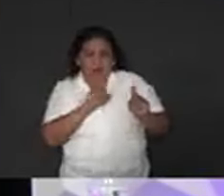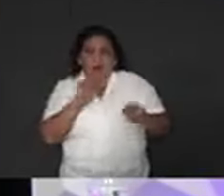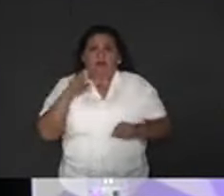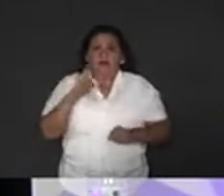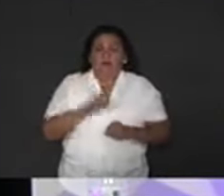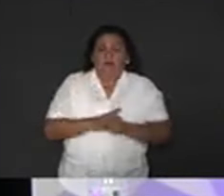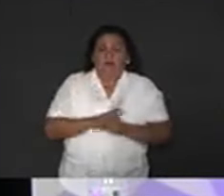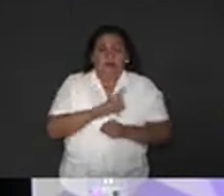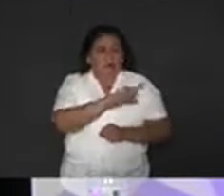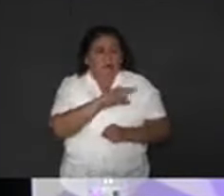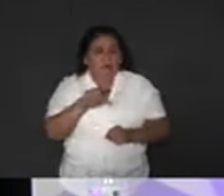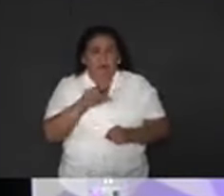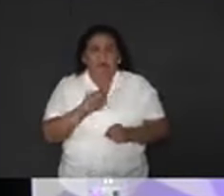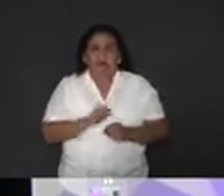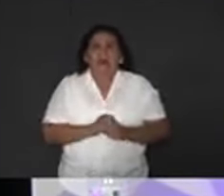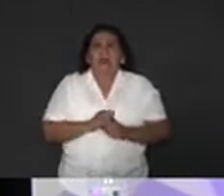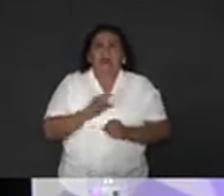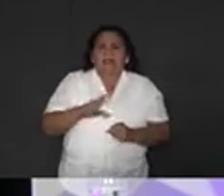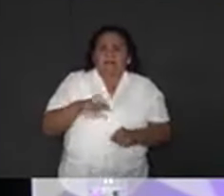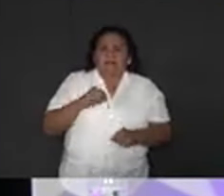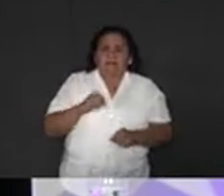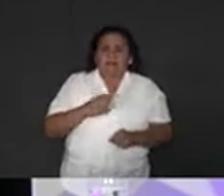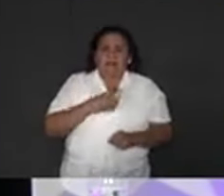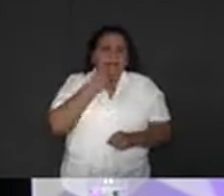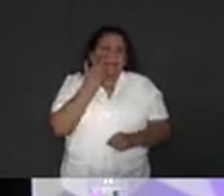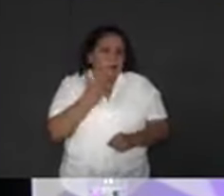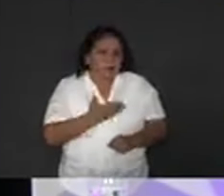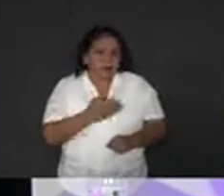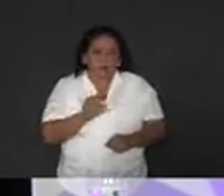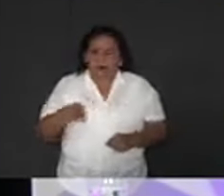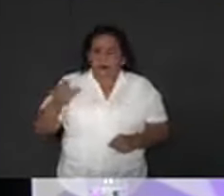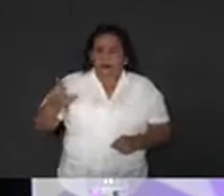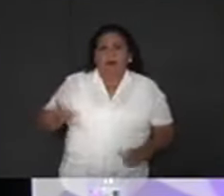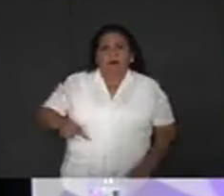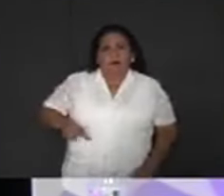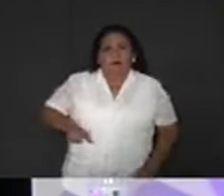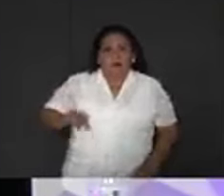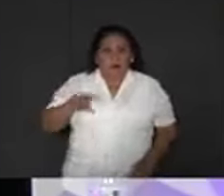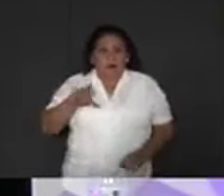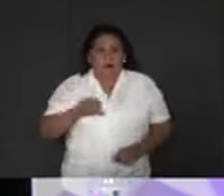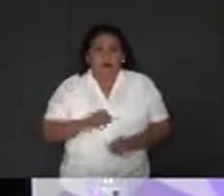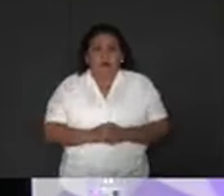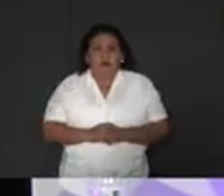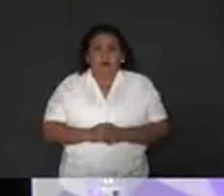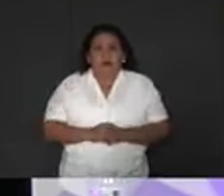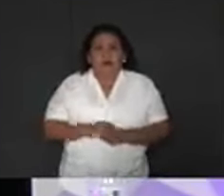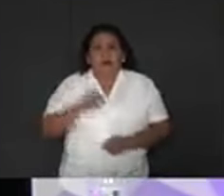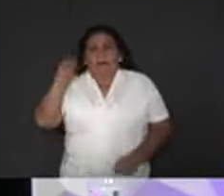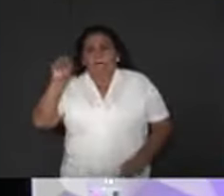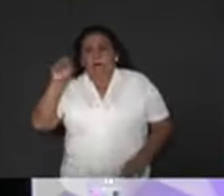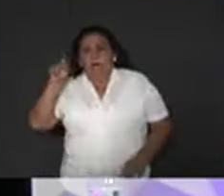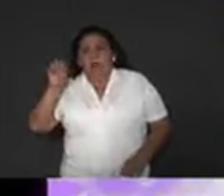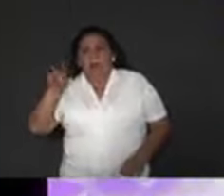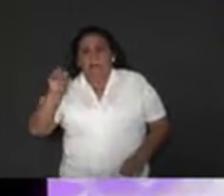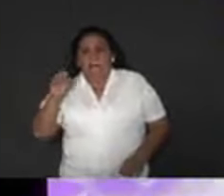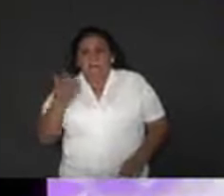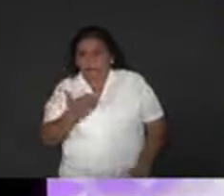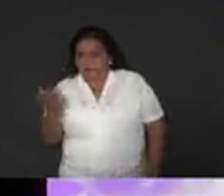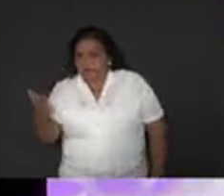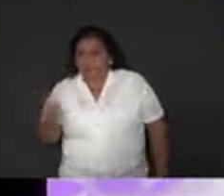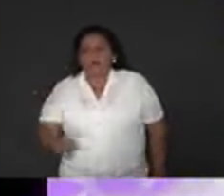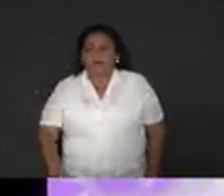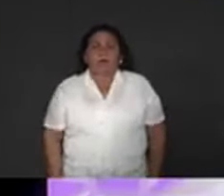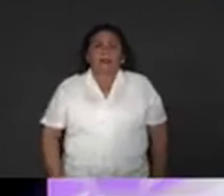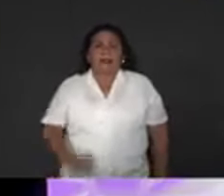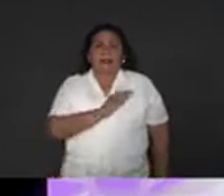ya decidieron que en Yucatán hay un gobierno de Morena, PT y Verde de la Cuarta Transformación. Gracias, candidato. Adelante,